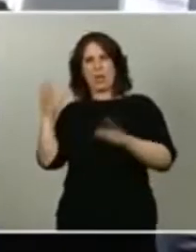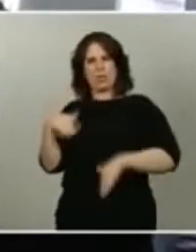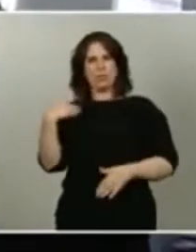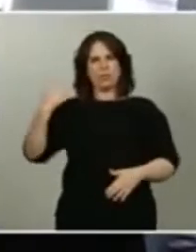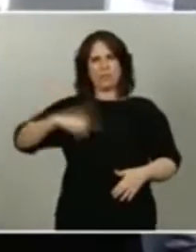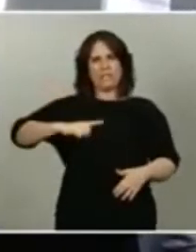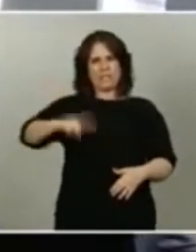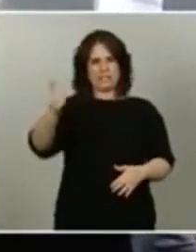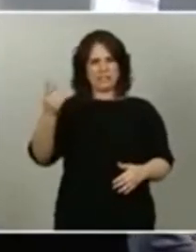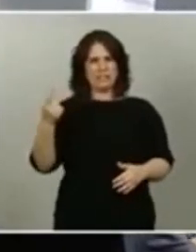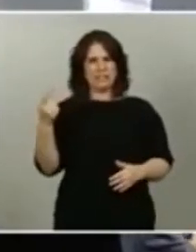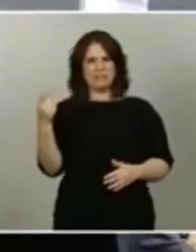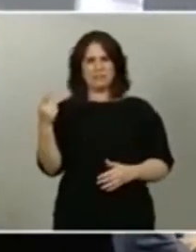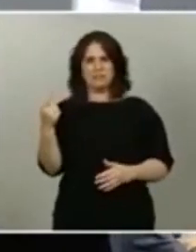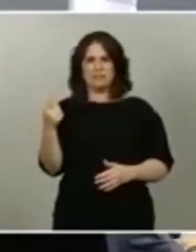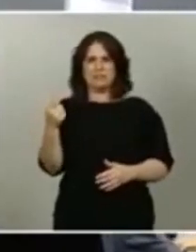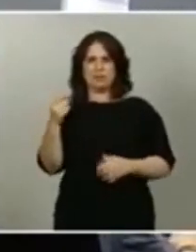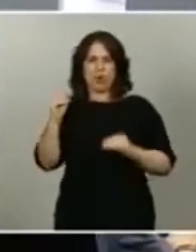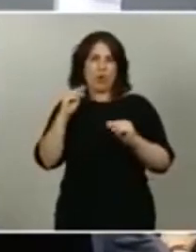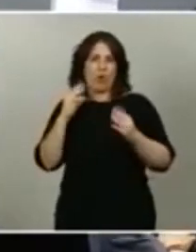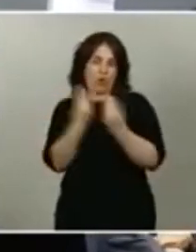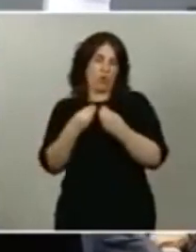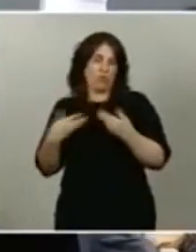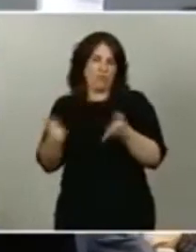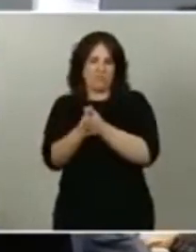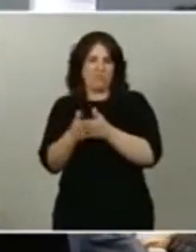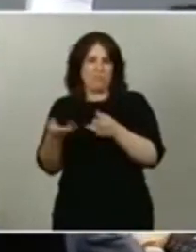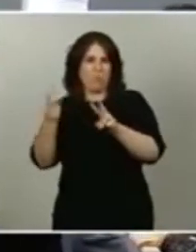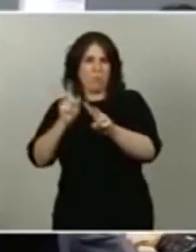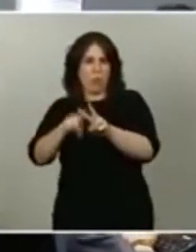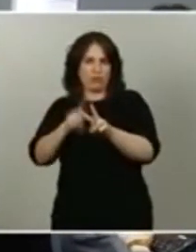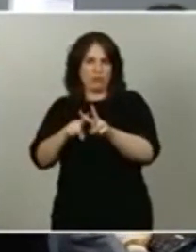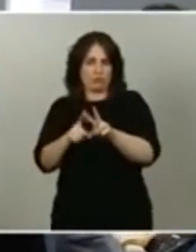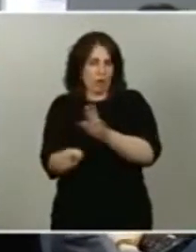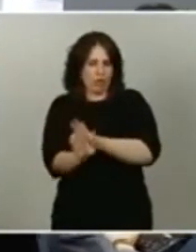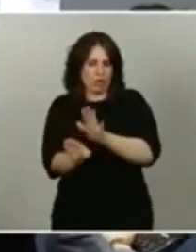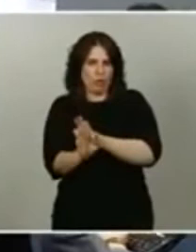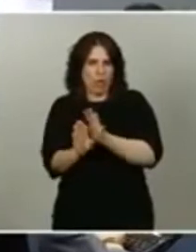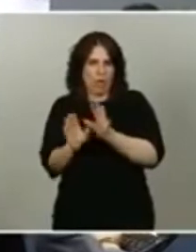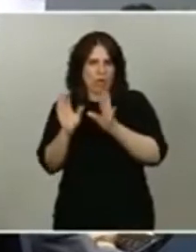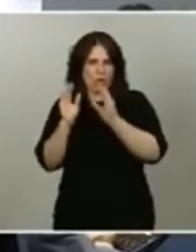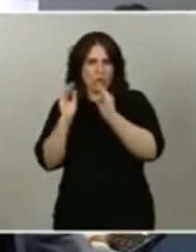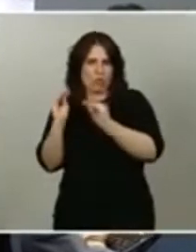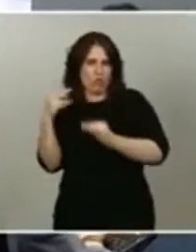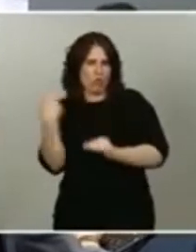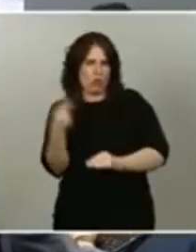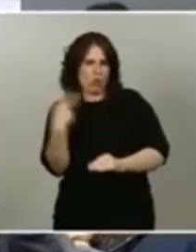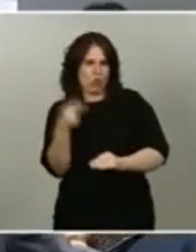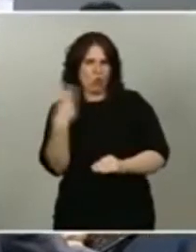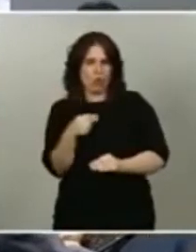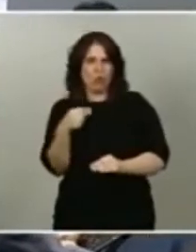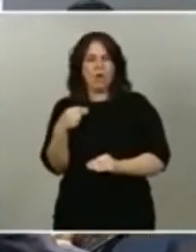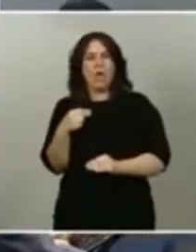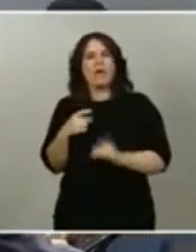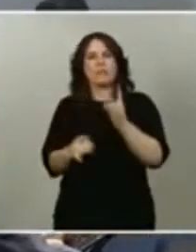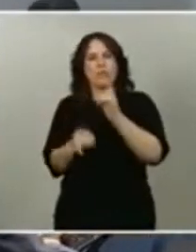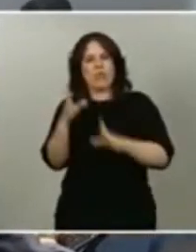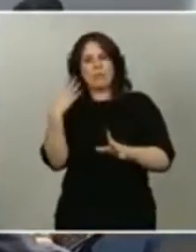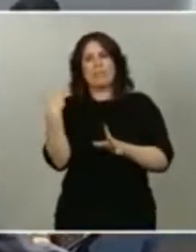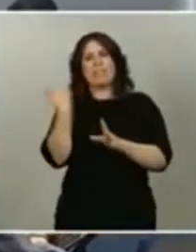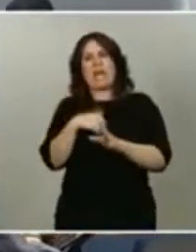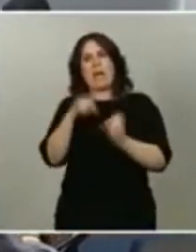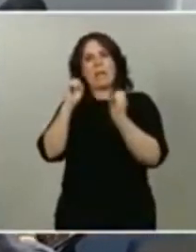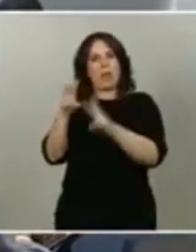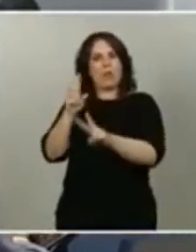básicamente con Vox, que sigue instalado en ese frente del no. Por eso, con toda la